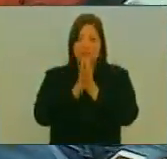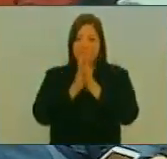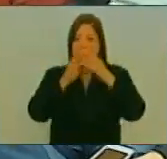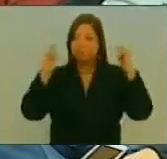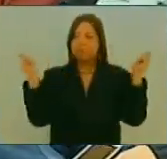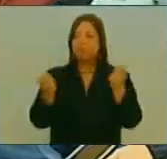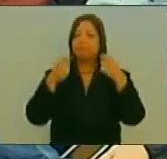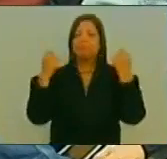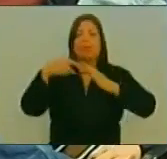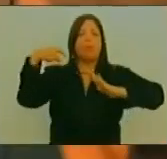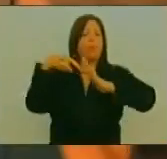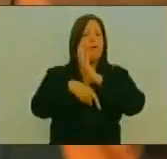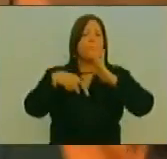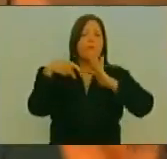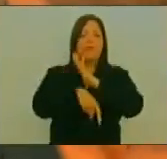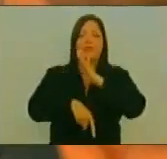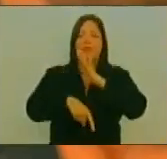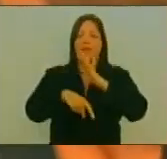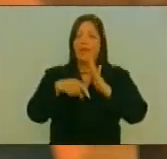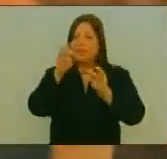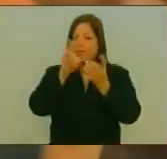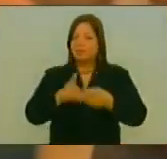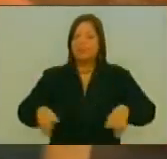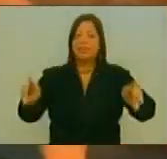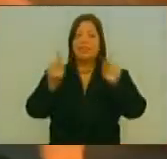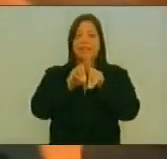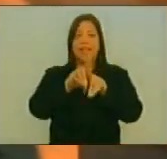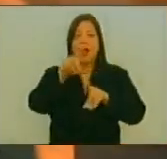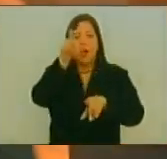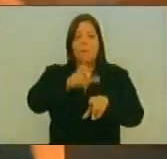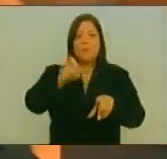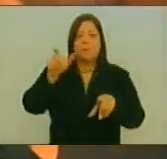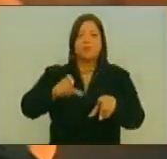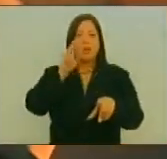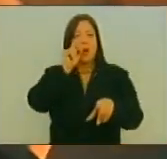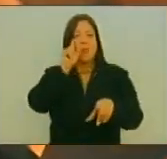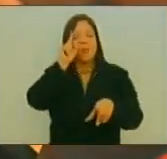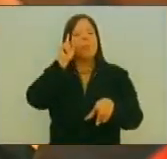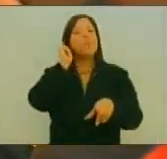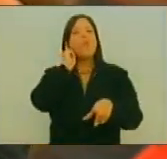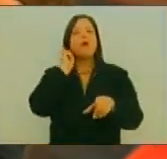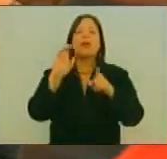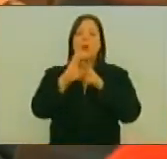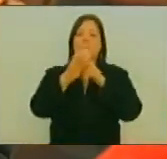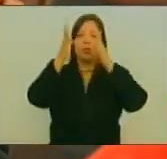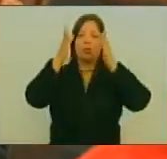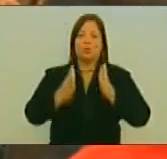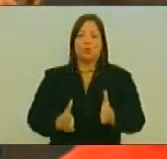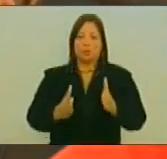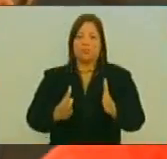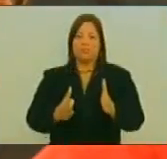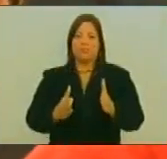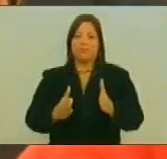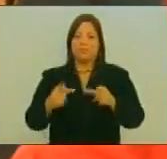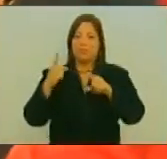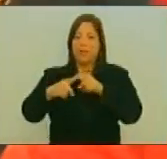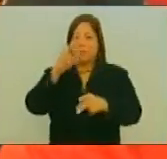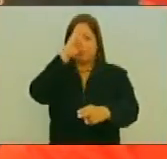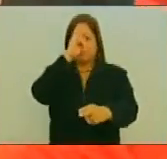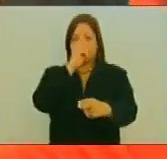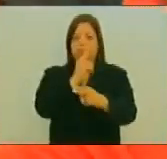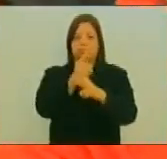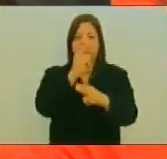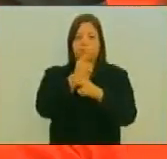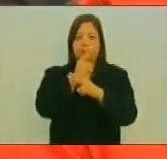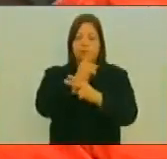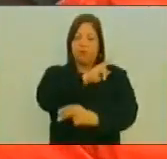Profundizar La Dignificación De Los Cultores Y Cultoras Así Como El Reconocimiento